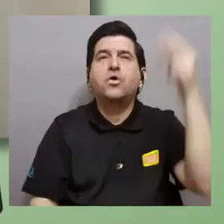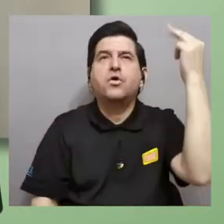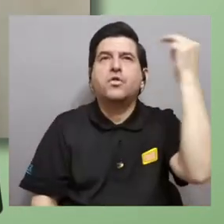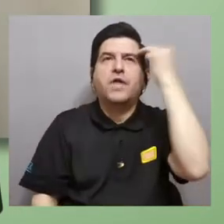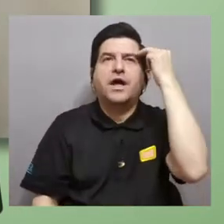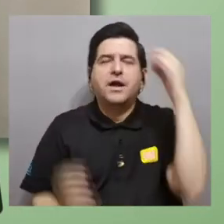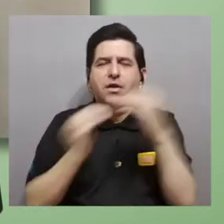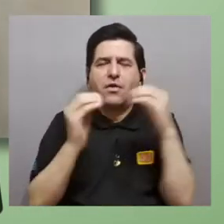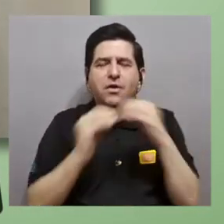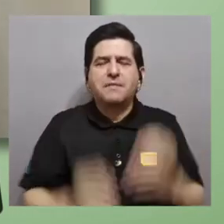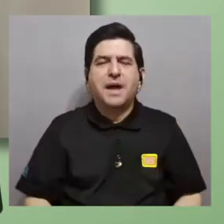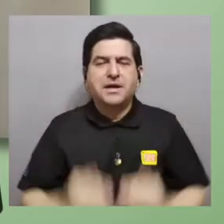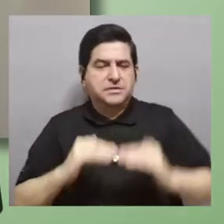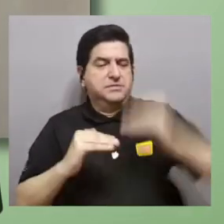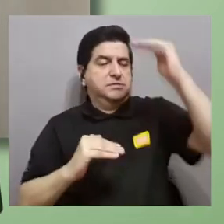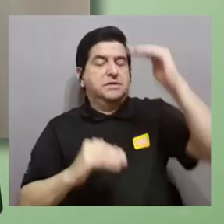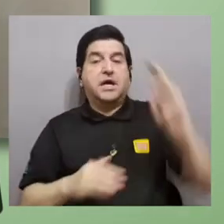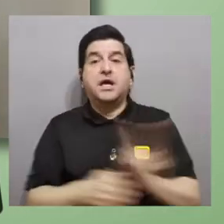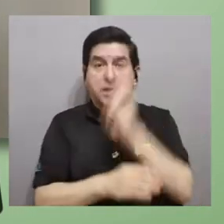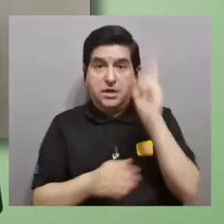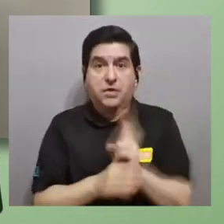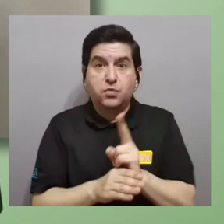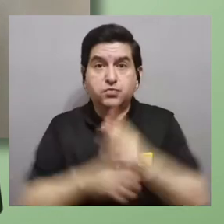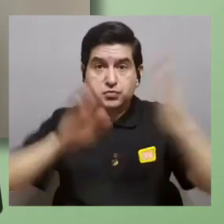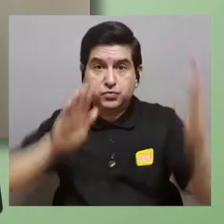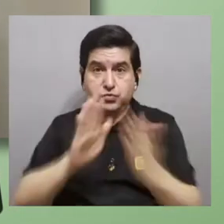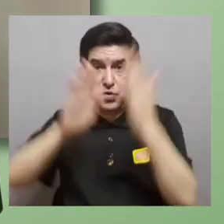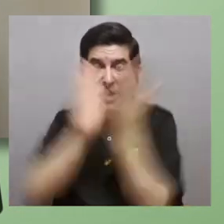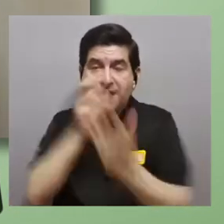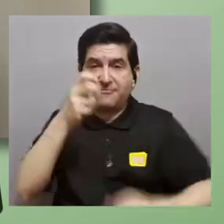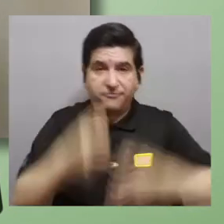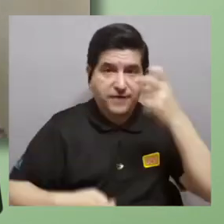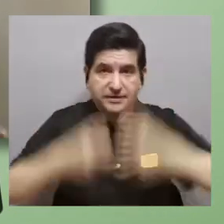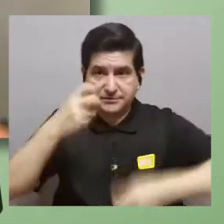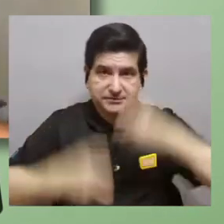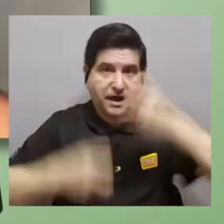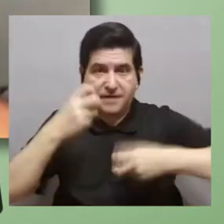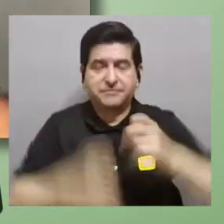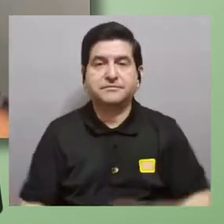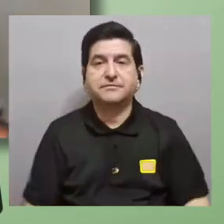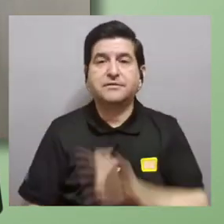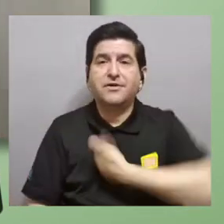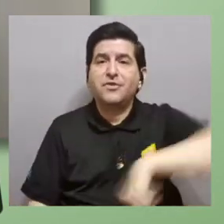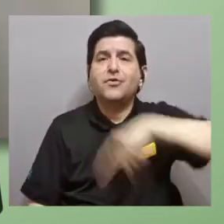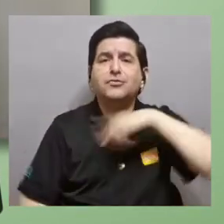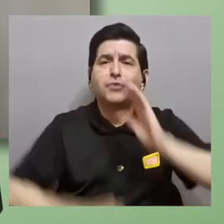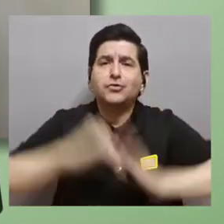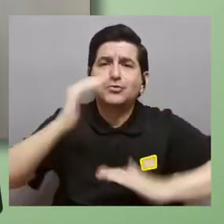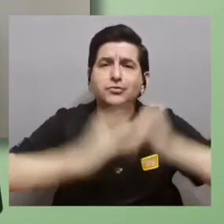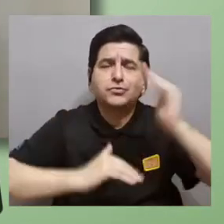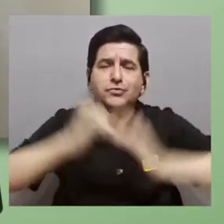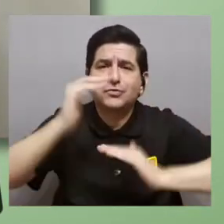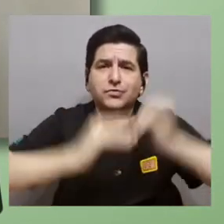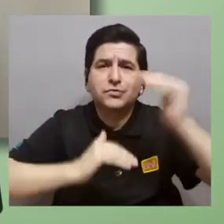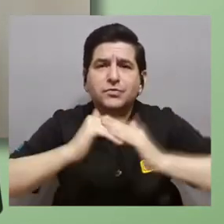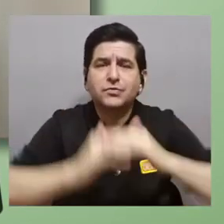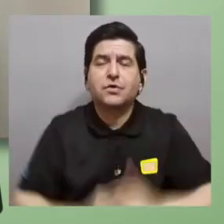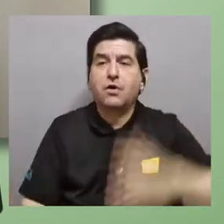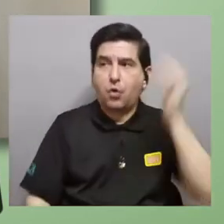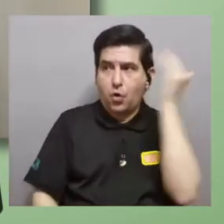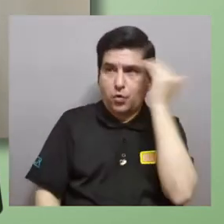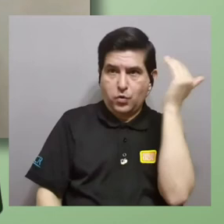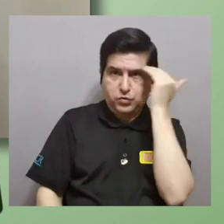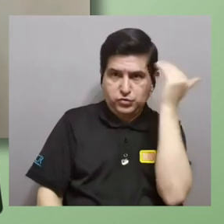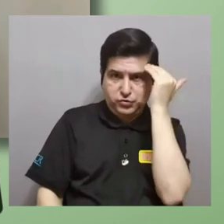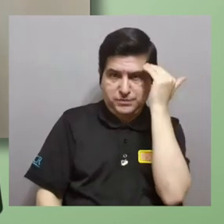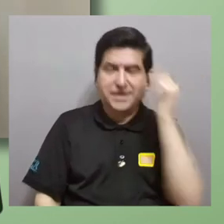y más útiles es que nos enfrentemos a los problemas porque nosotros construimos nuestro conocimiento